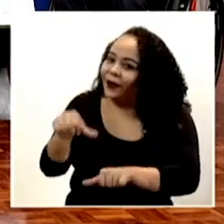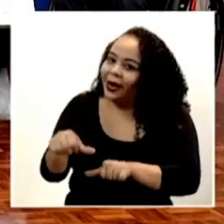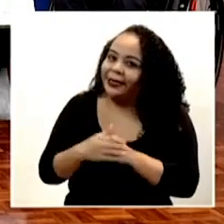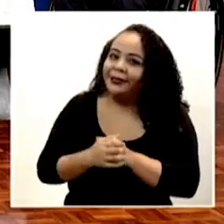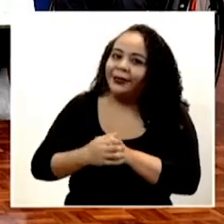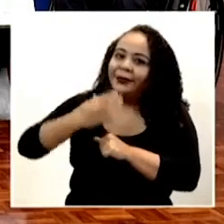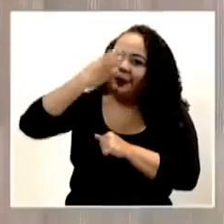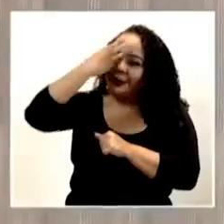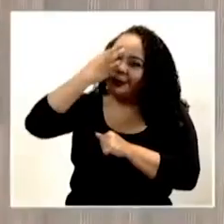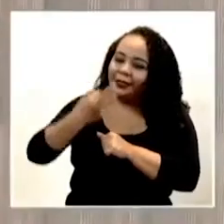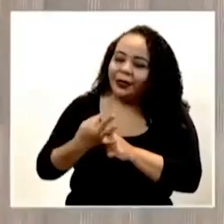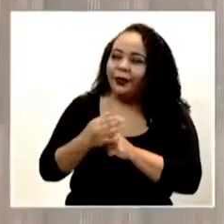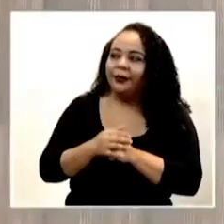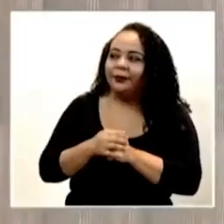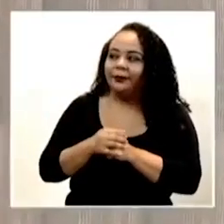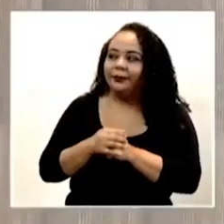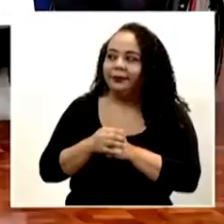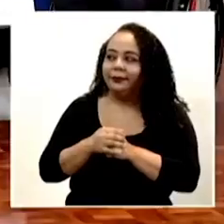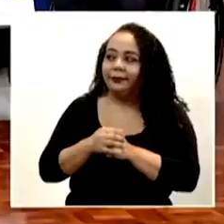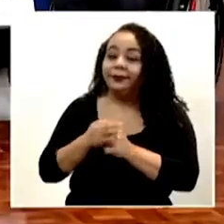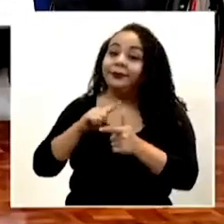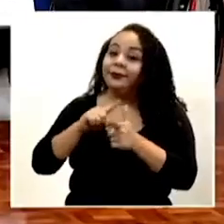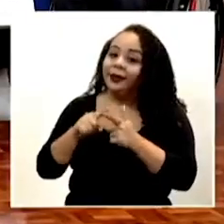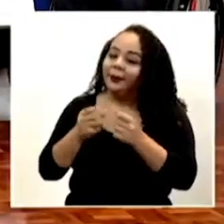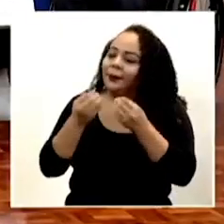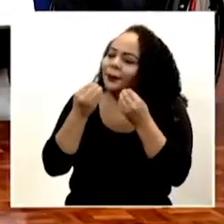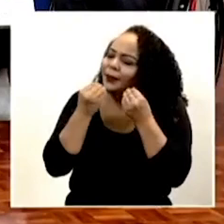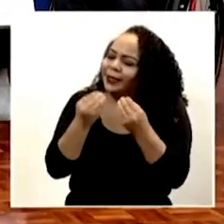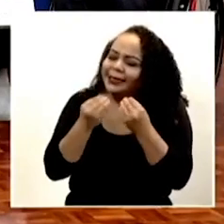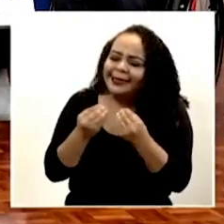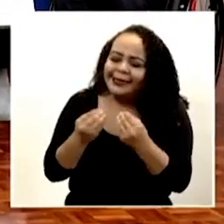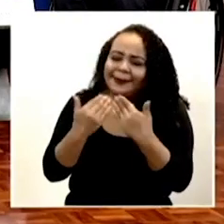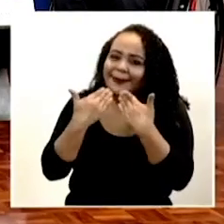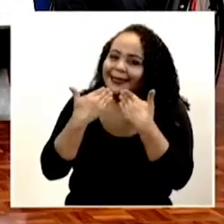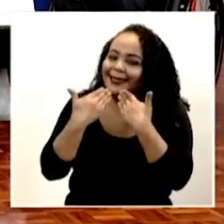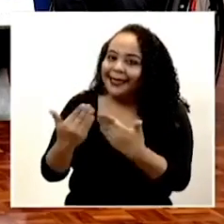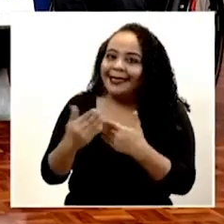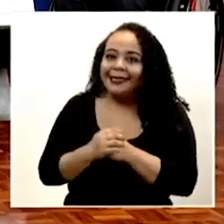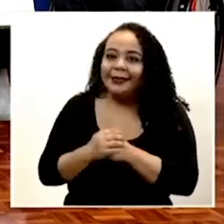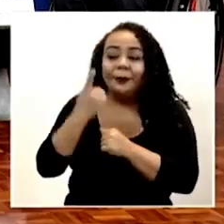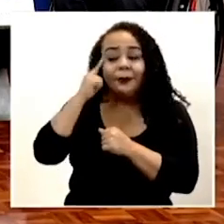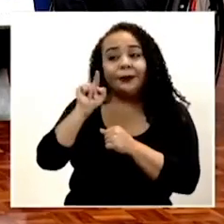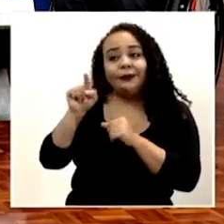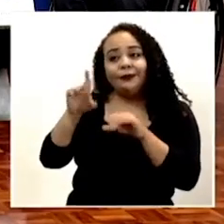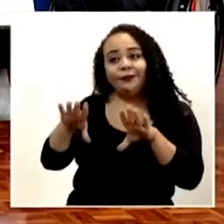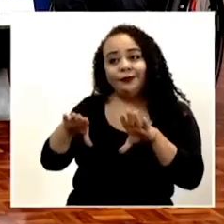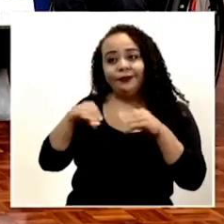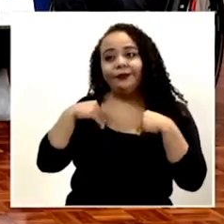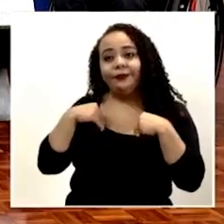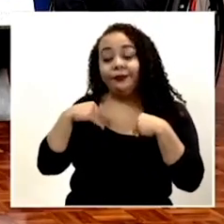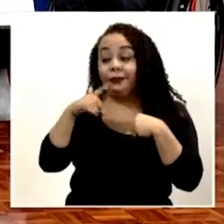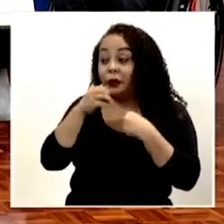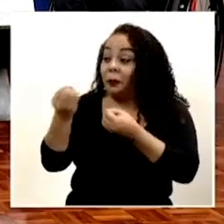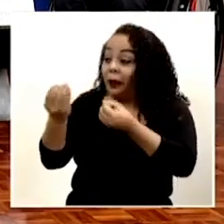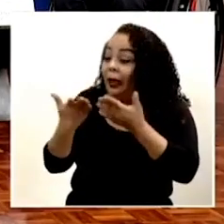convicción, eh, así que muchísisísimas gracias por, por haber aceptado. Y nos puedes dar alguna pista de